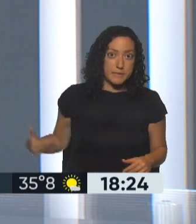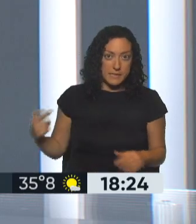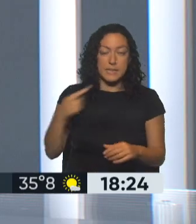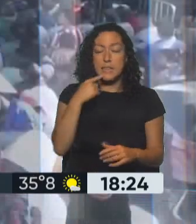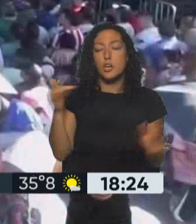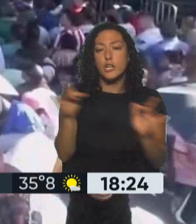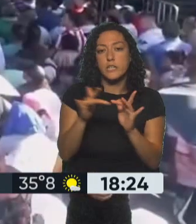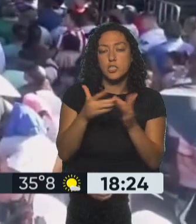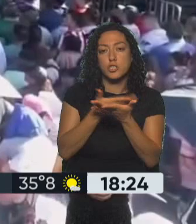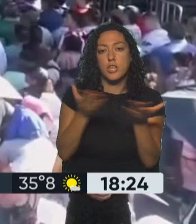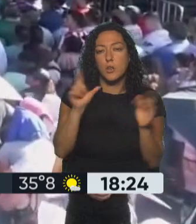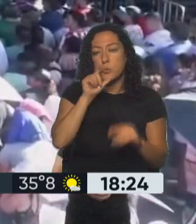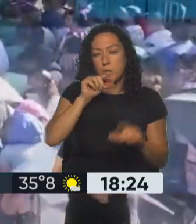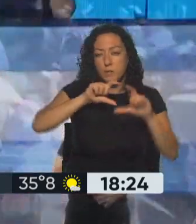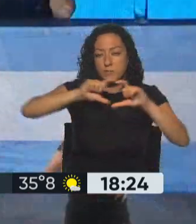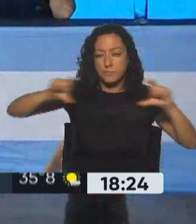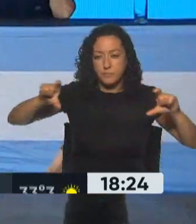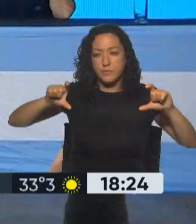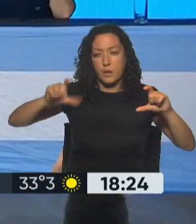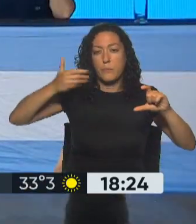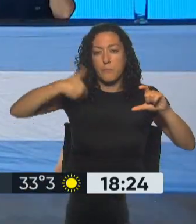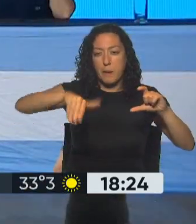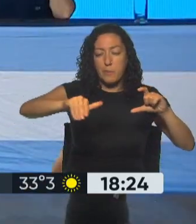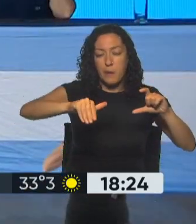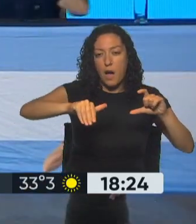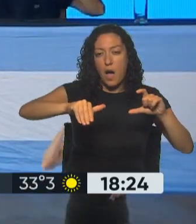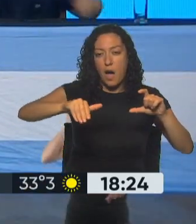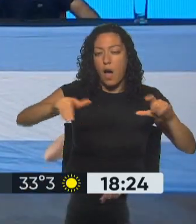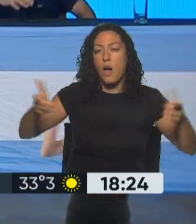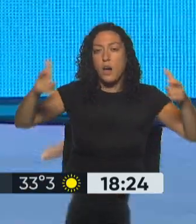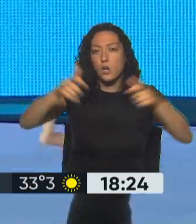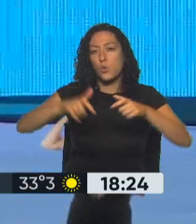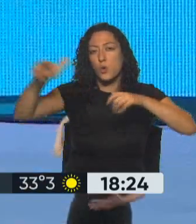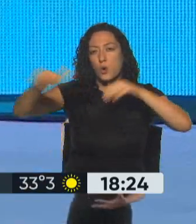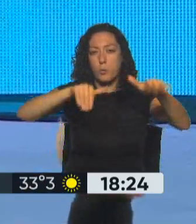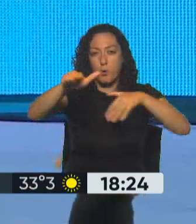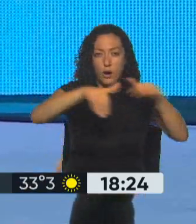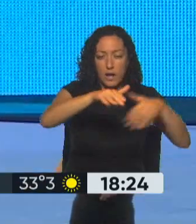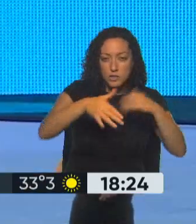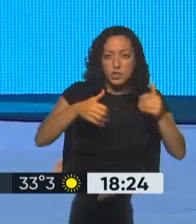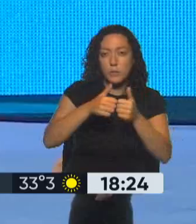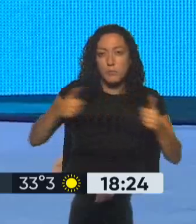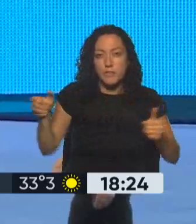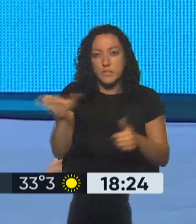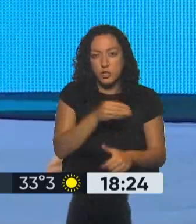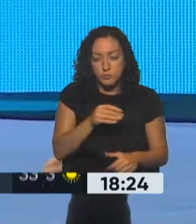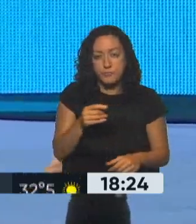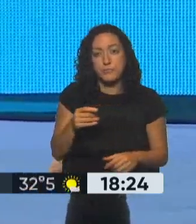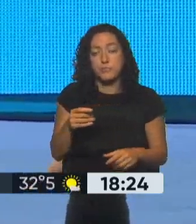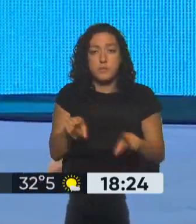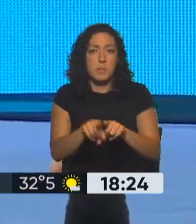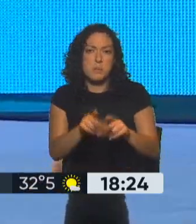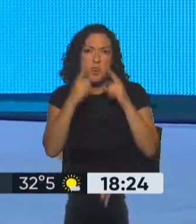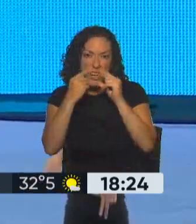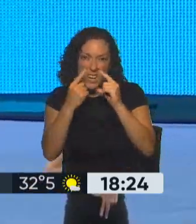la red social Twitter que iba a convocar finalmente a una mesa del Frente de Todos. No voy a decir es la mesa que le reclamaban,